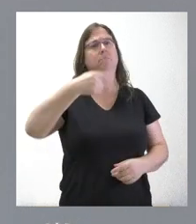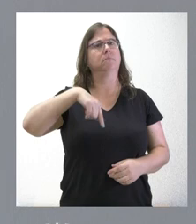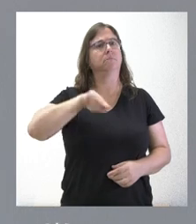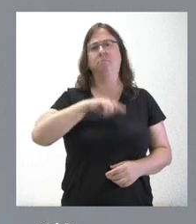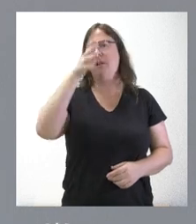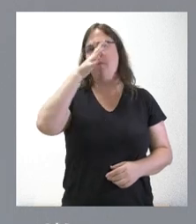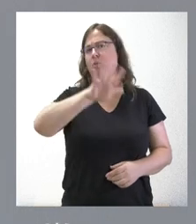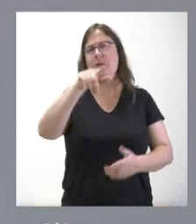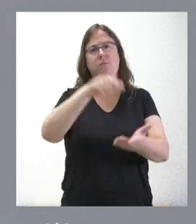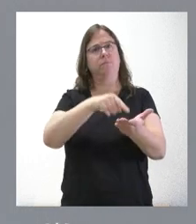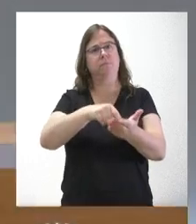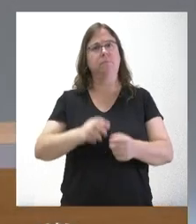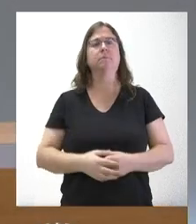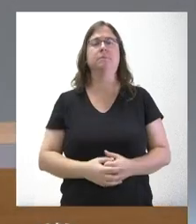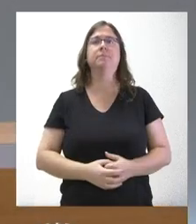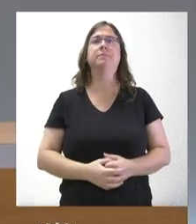denunciaremos y lo exigiremos.